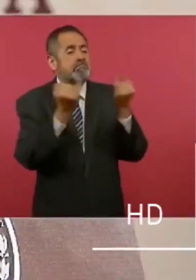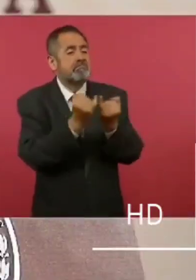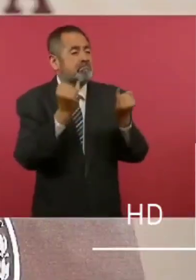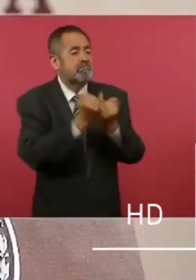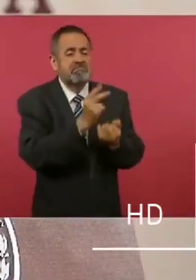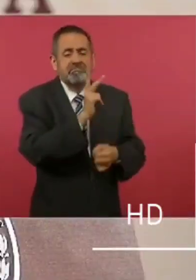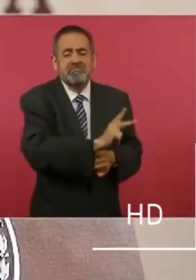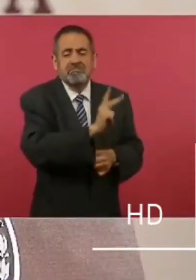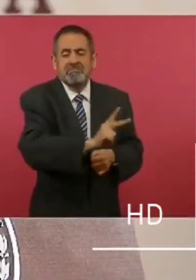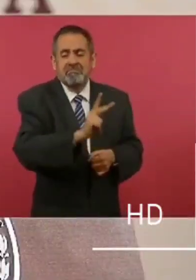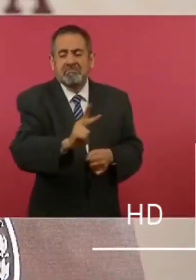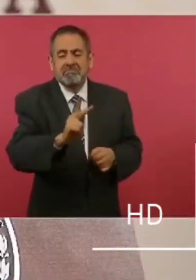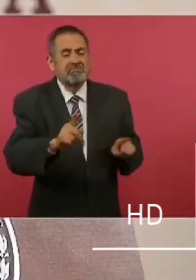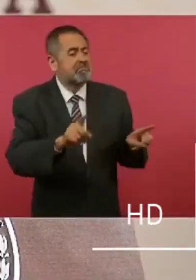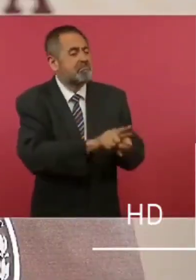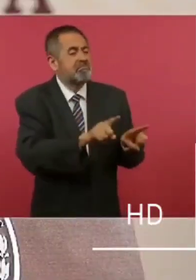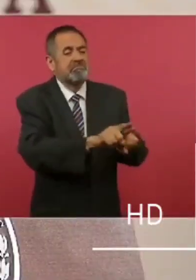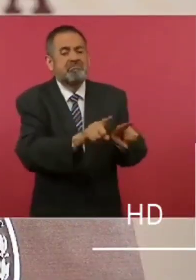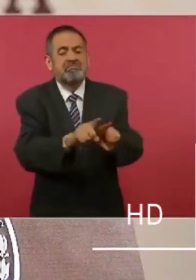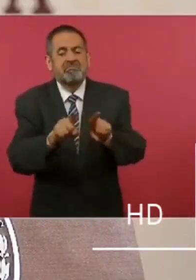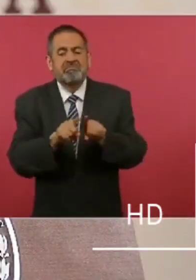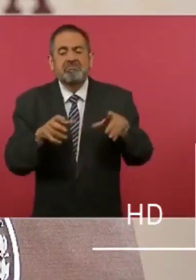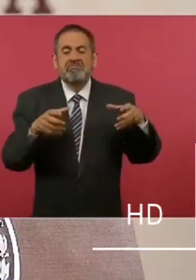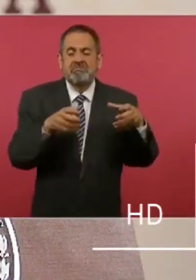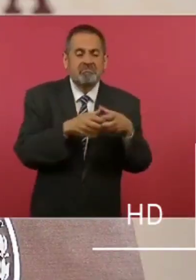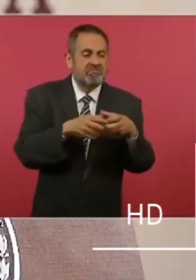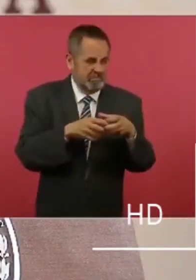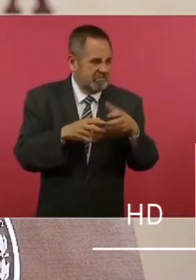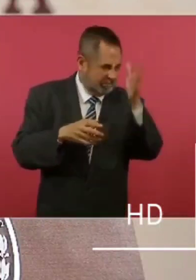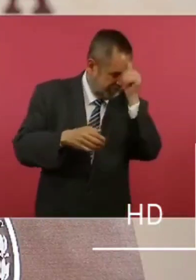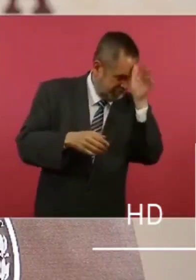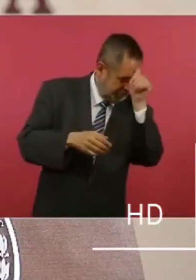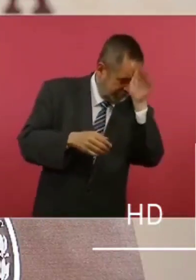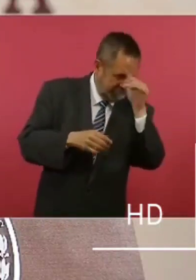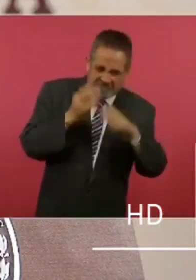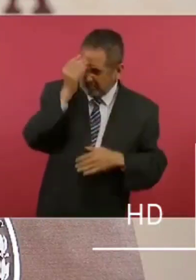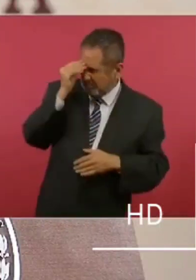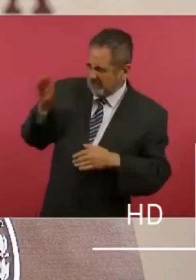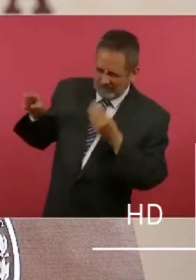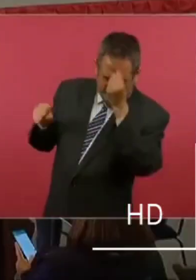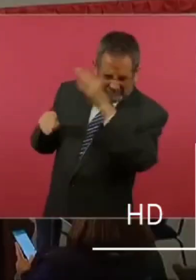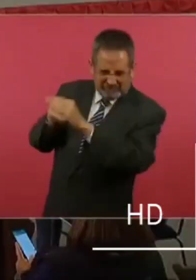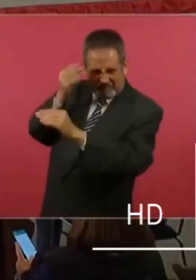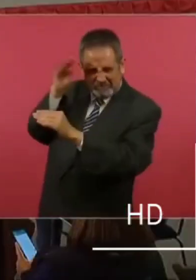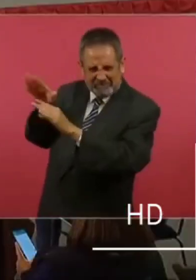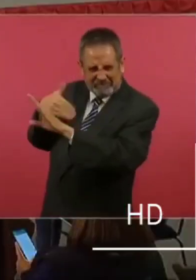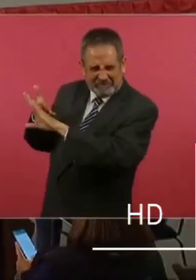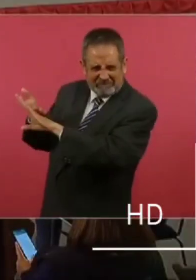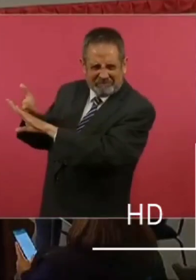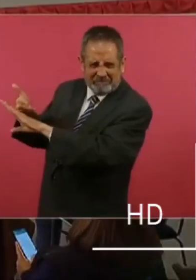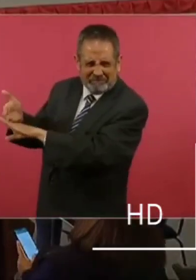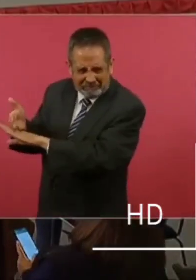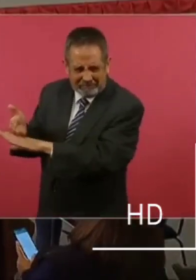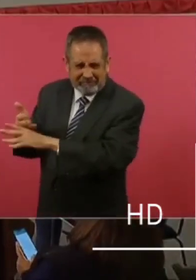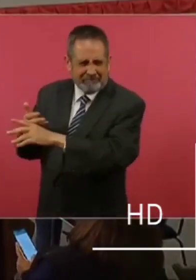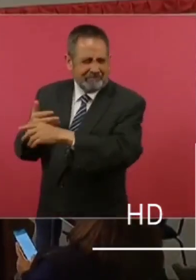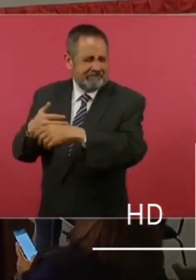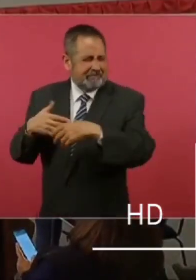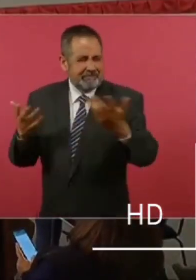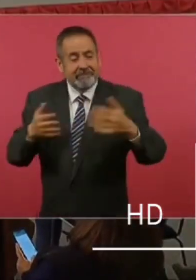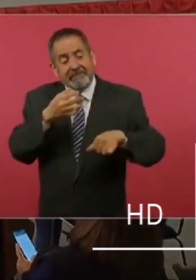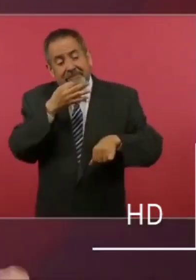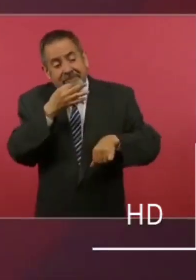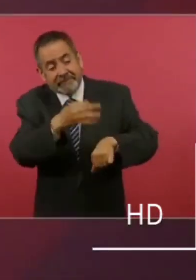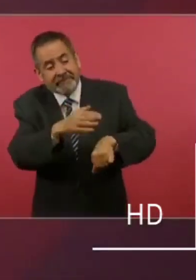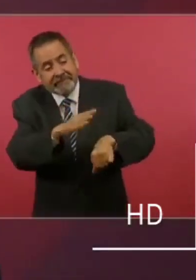discurso para crear una atmósfera de desestabilización. les decimos a ellas y a ellos que